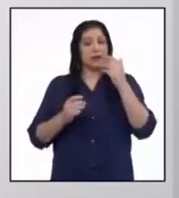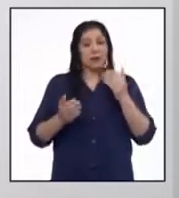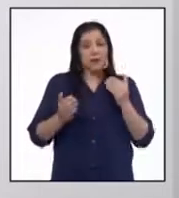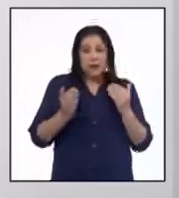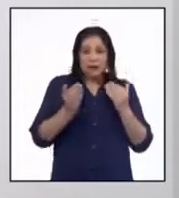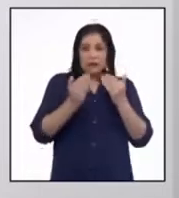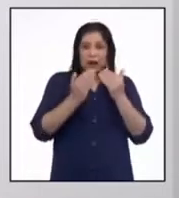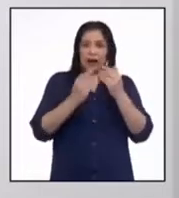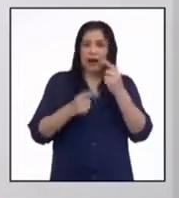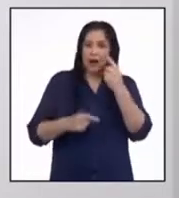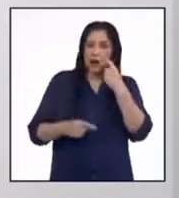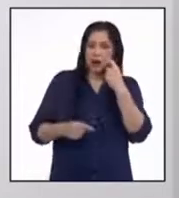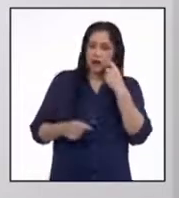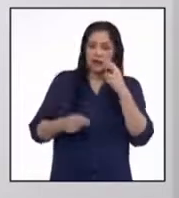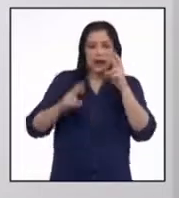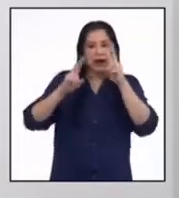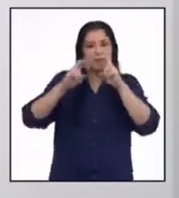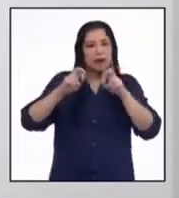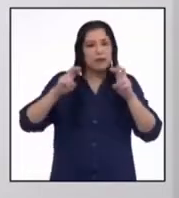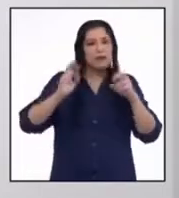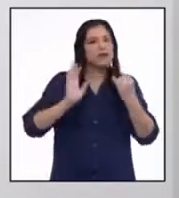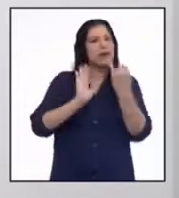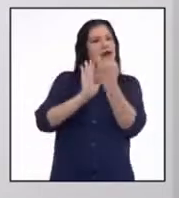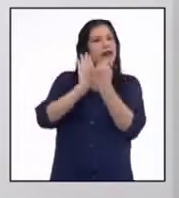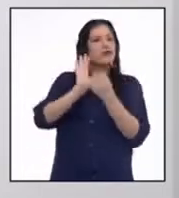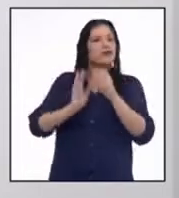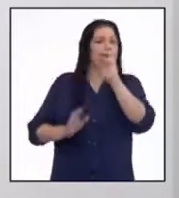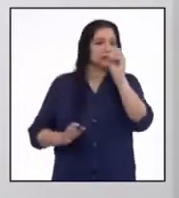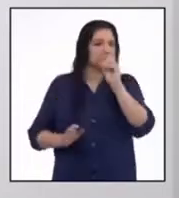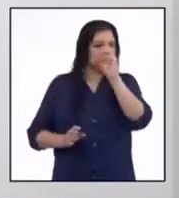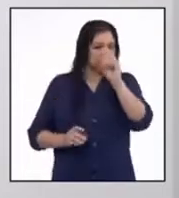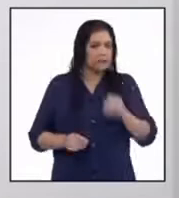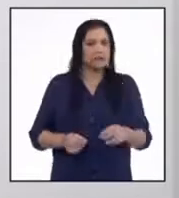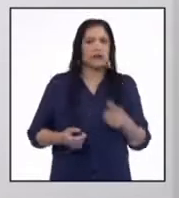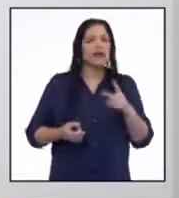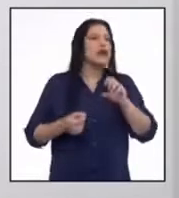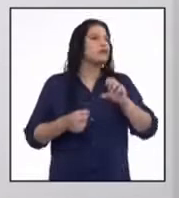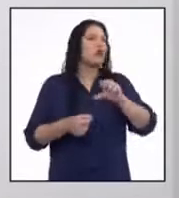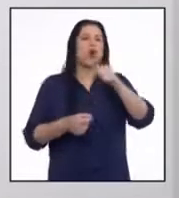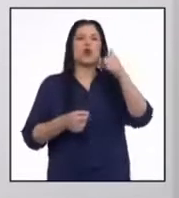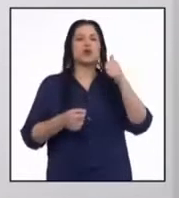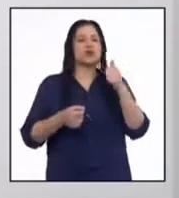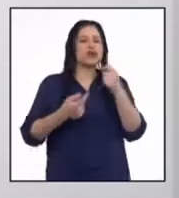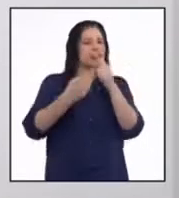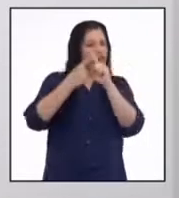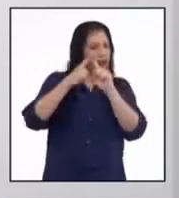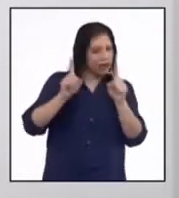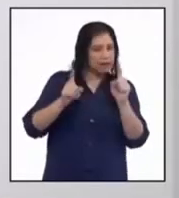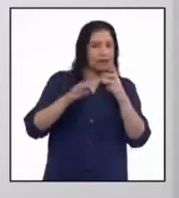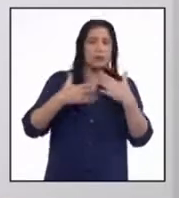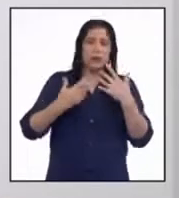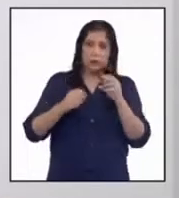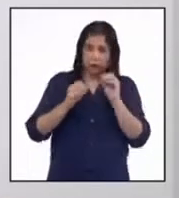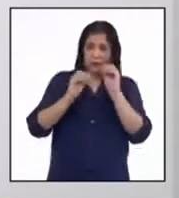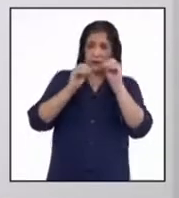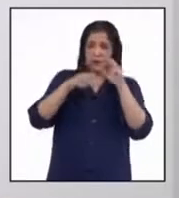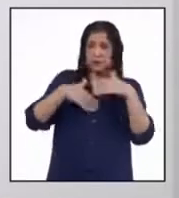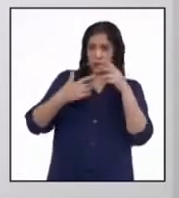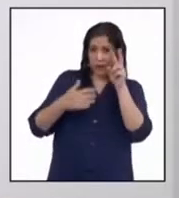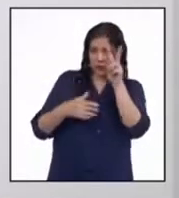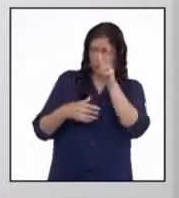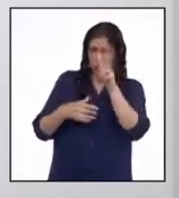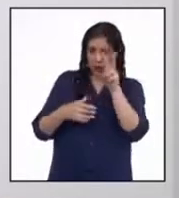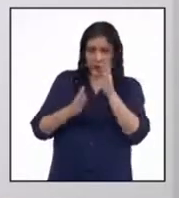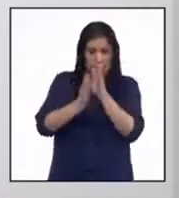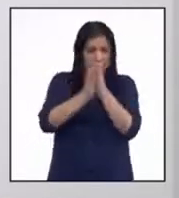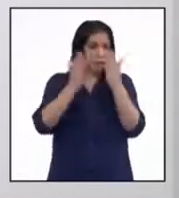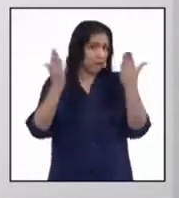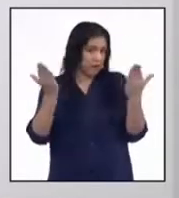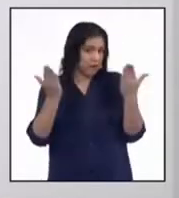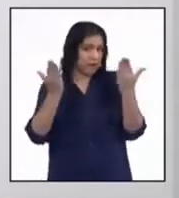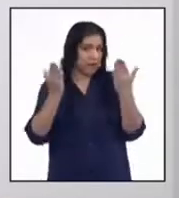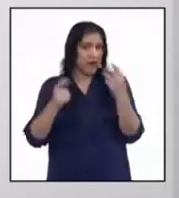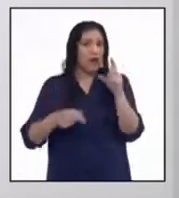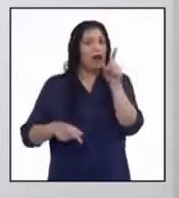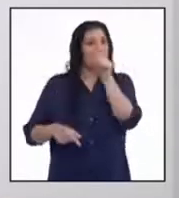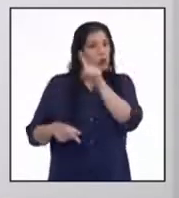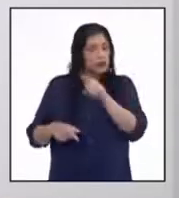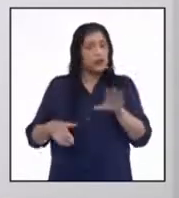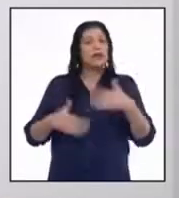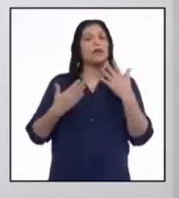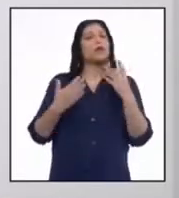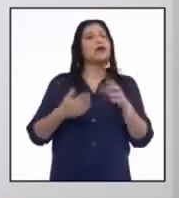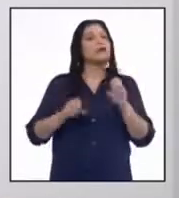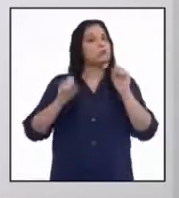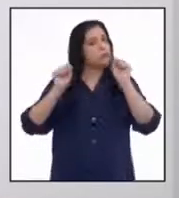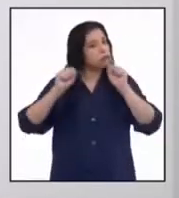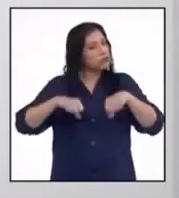acercamiento a la revisión de gráficos estadísticos que salen de lo habitual, pero que están allí en la prensa, ustedes ya